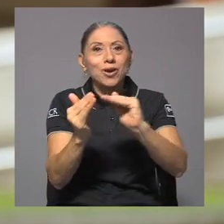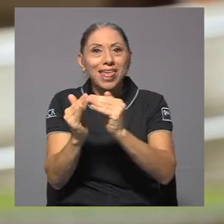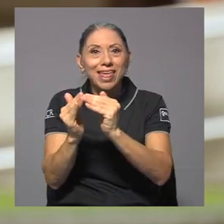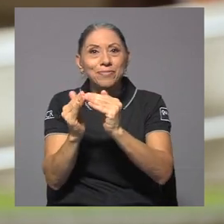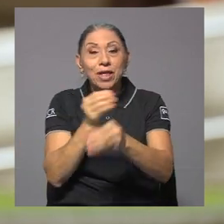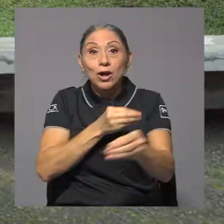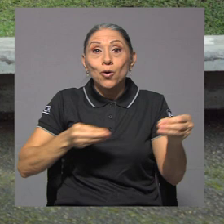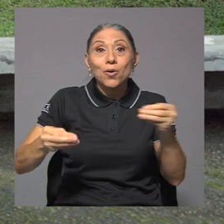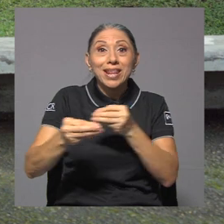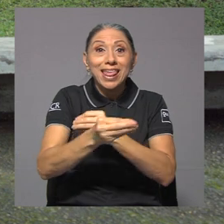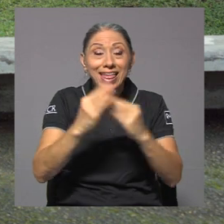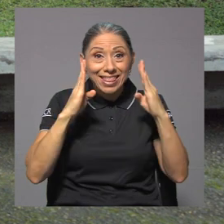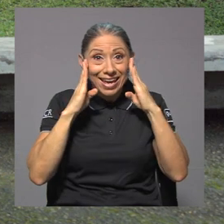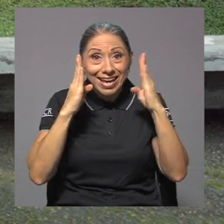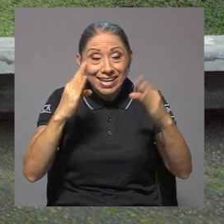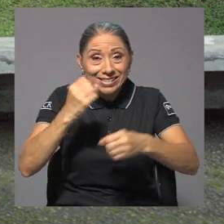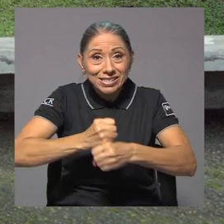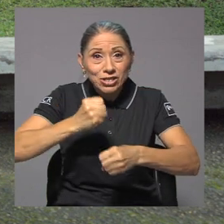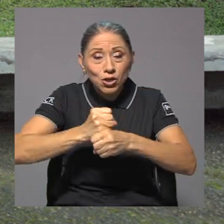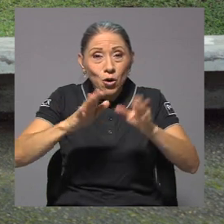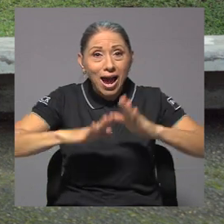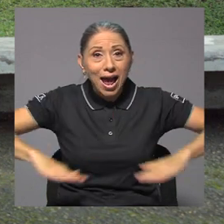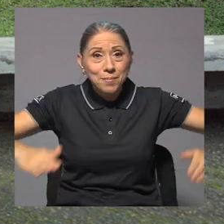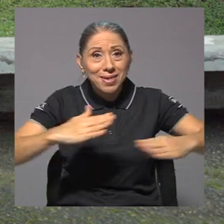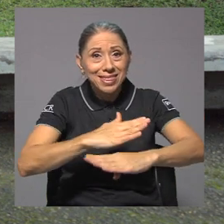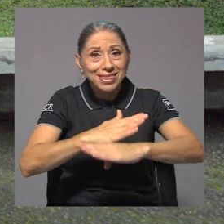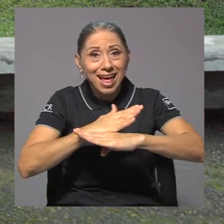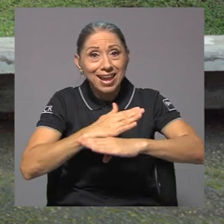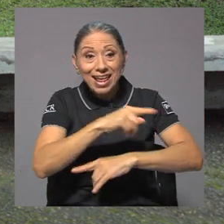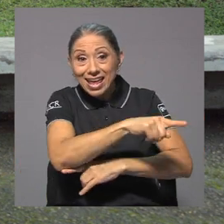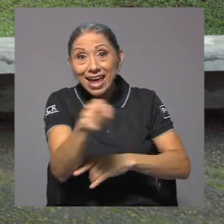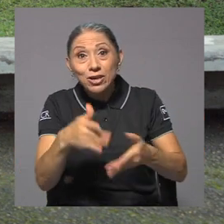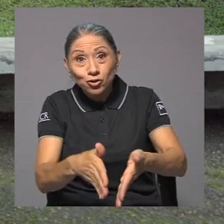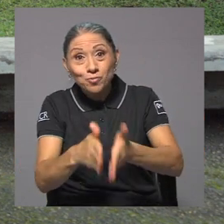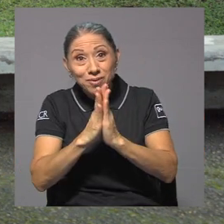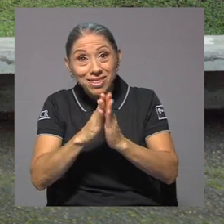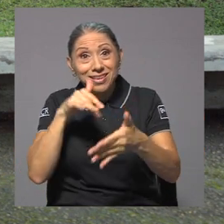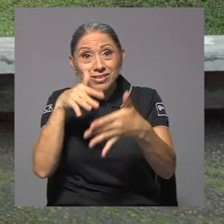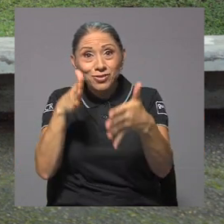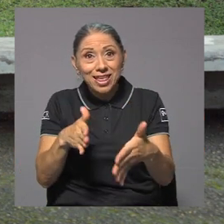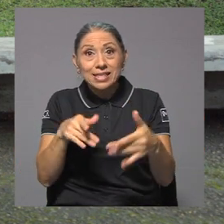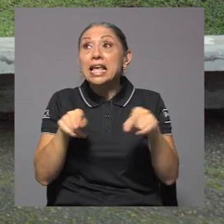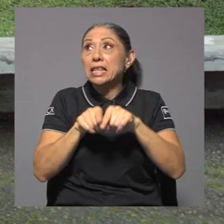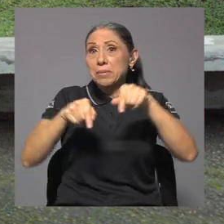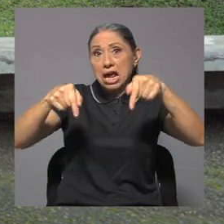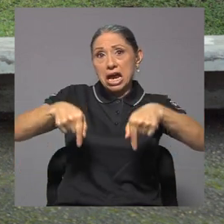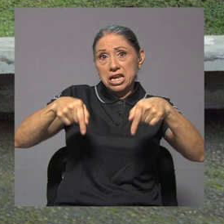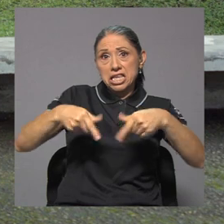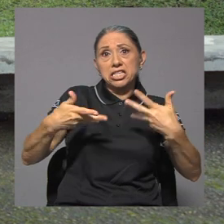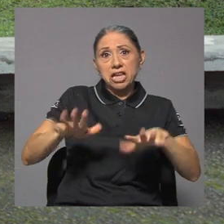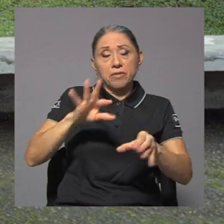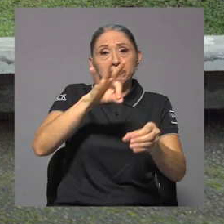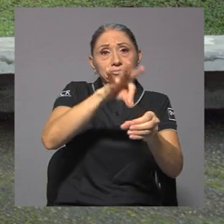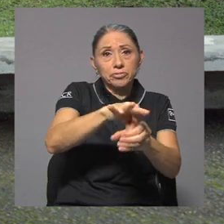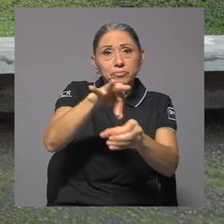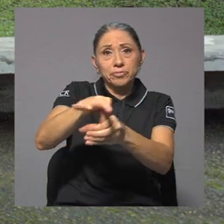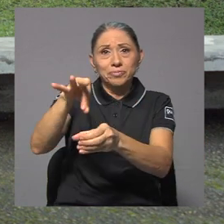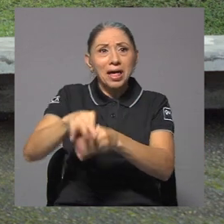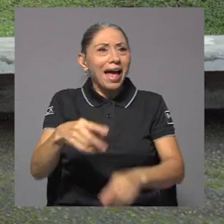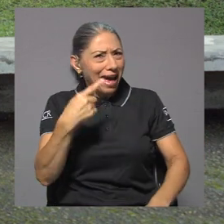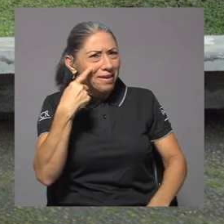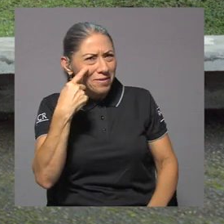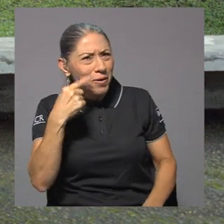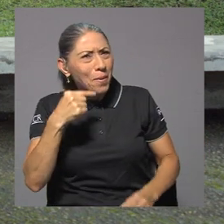organizada por la Unidad de Gestión Ambiental que nos solicita la participación de estudiantes, aquí en el campus también se han hecho algunas siembras de árboles,